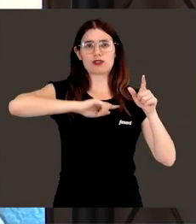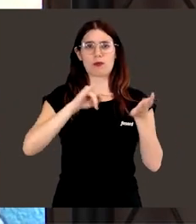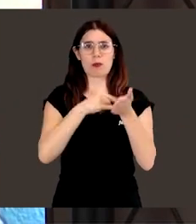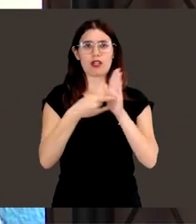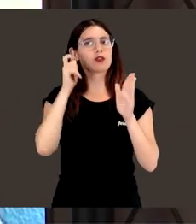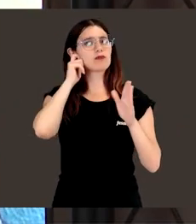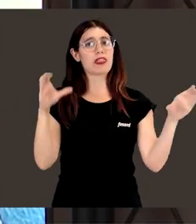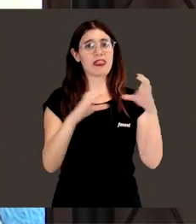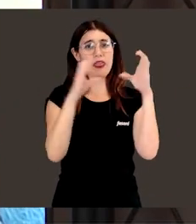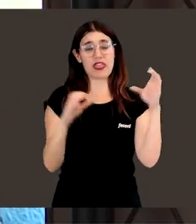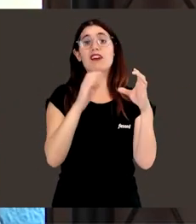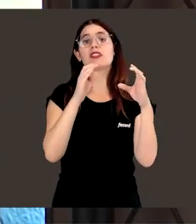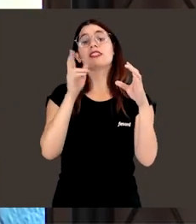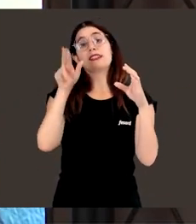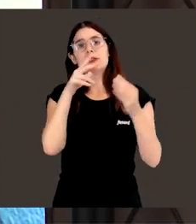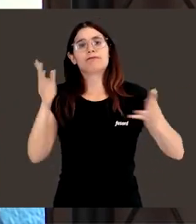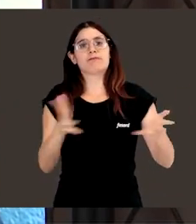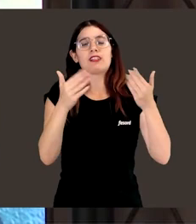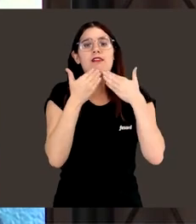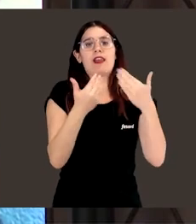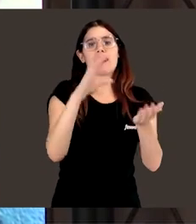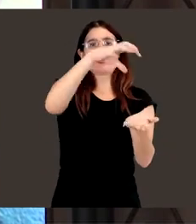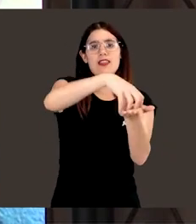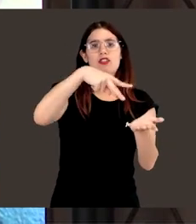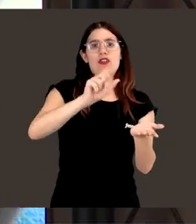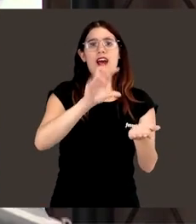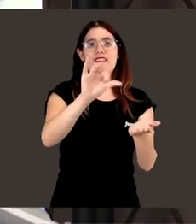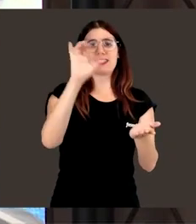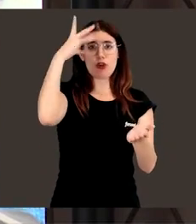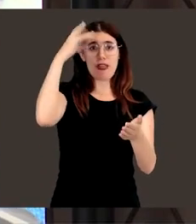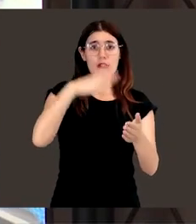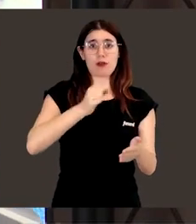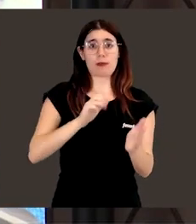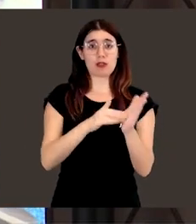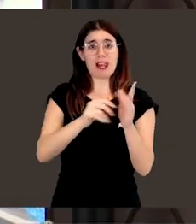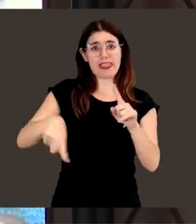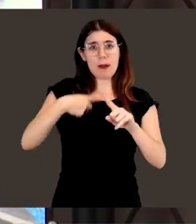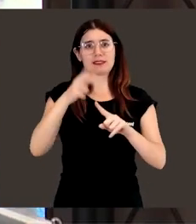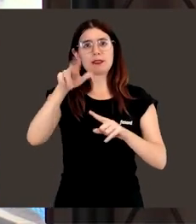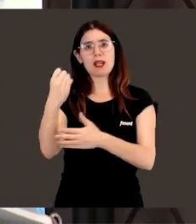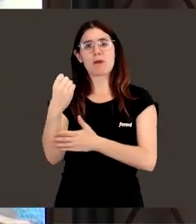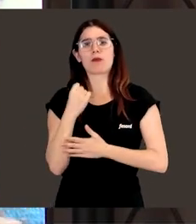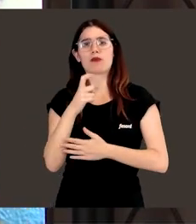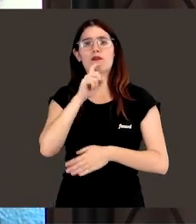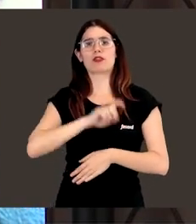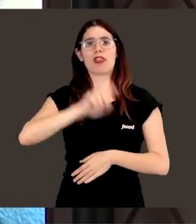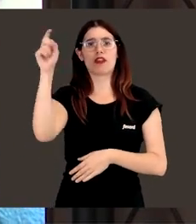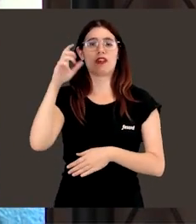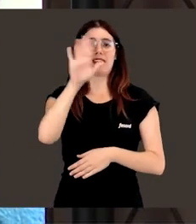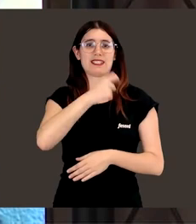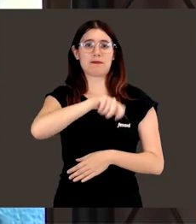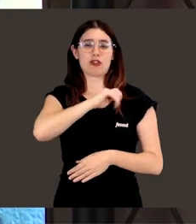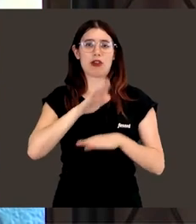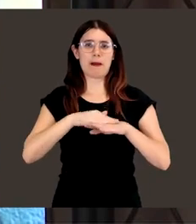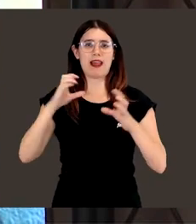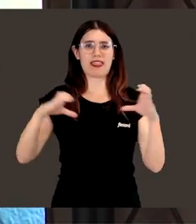Dones de Ciencia, que impulsamos junto con el Centro de Innovación Las Naves del Ayuntamiento de Valencia y con el apoyo de la Fundación Española para la